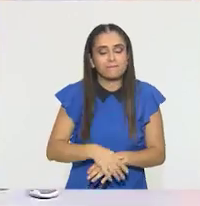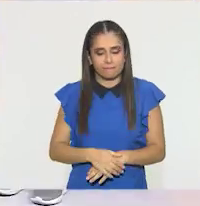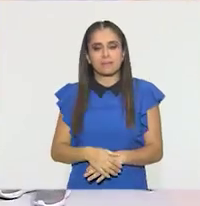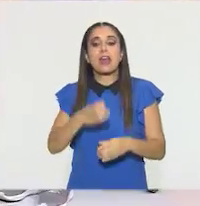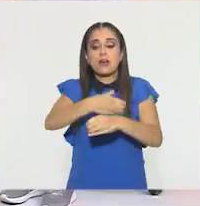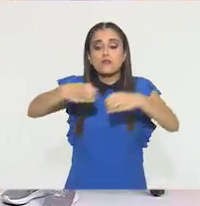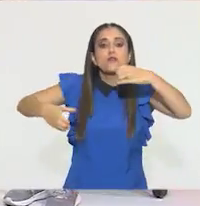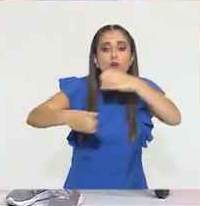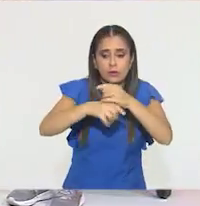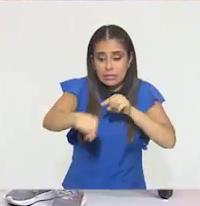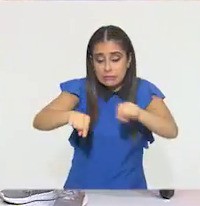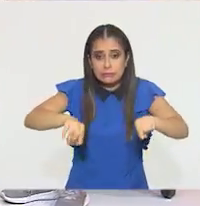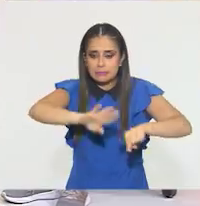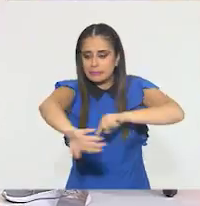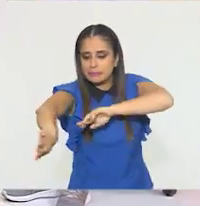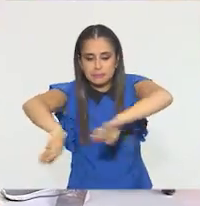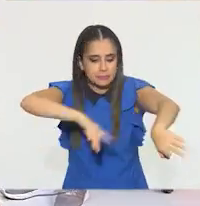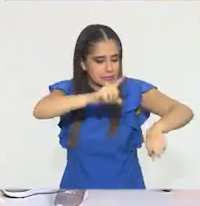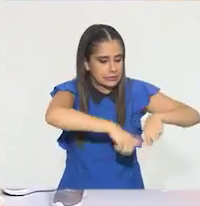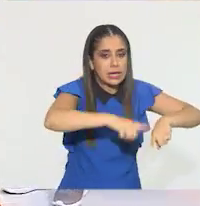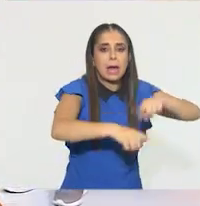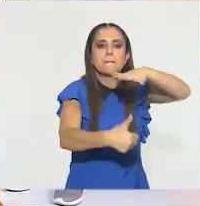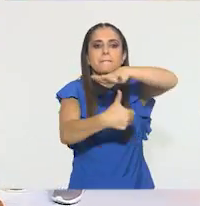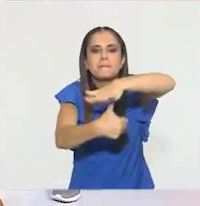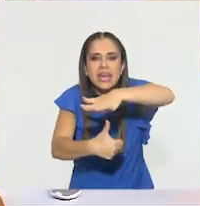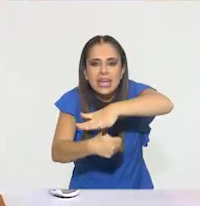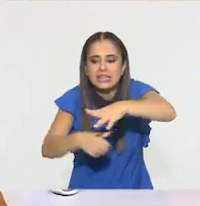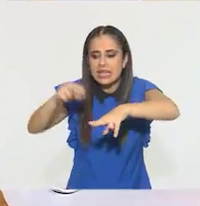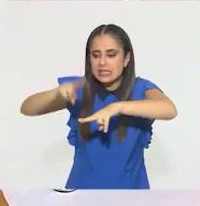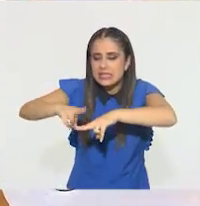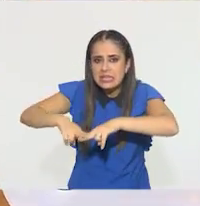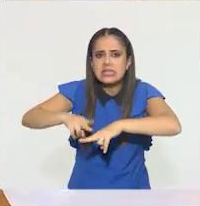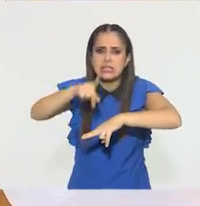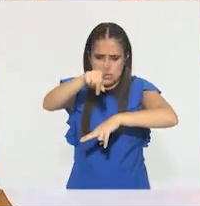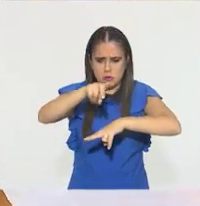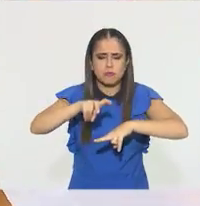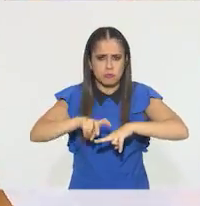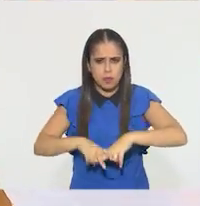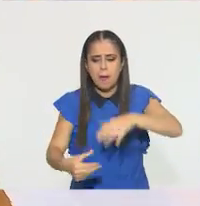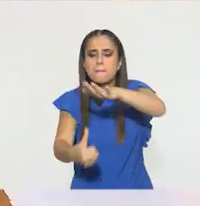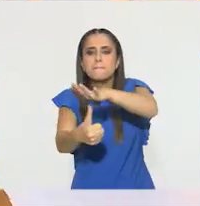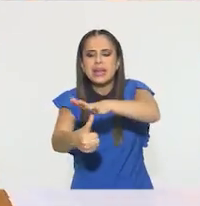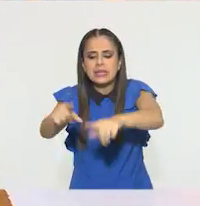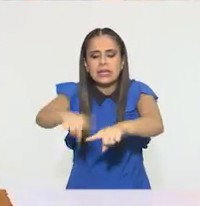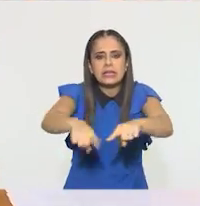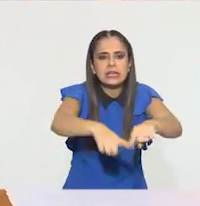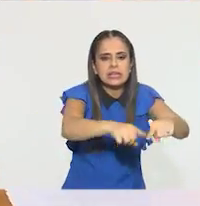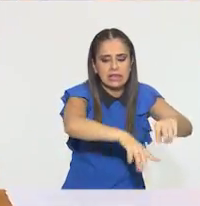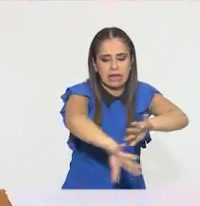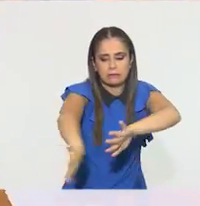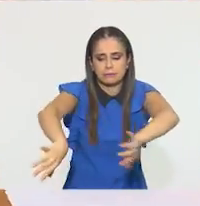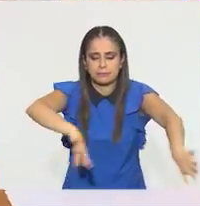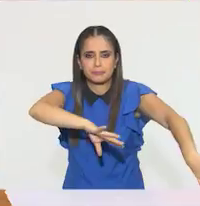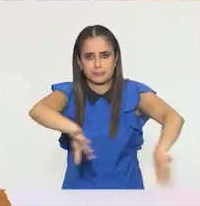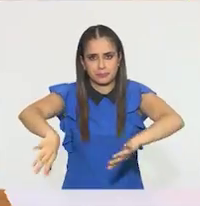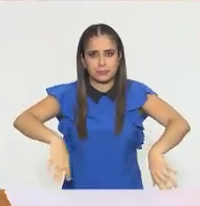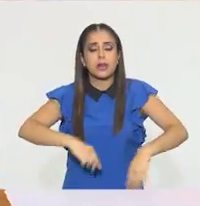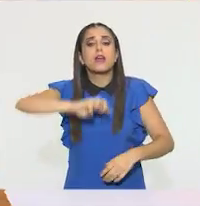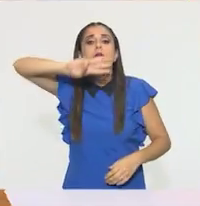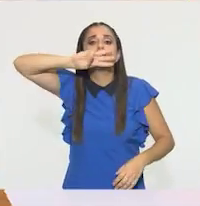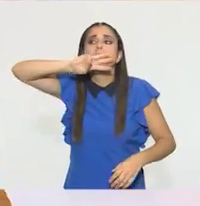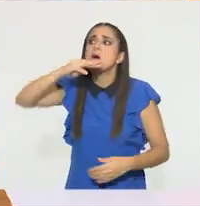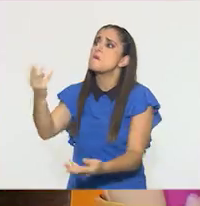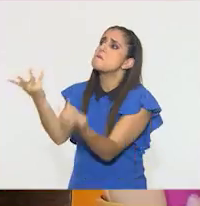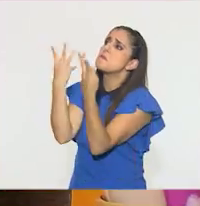las cosas de casa, lo que esté en mesa. Ok. Sentaditos lo pueden hacer y no hay ningún problema. ¿Vale? Y si nuestra mamá nos